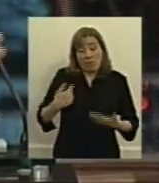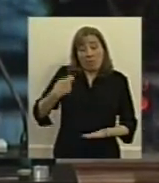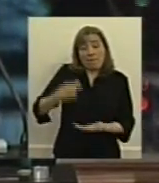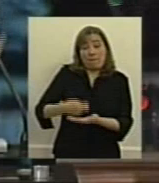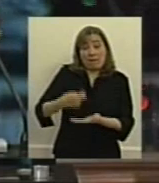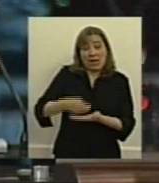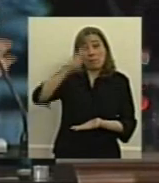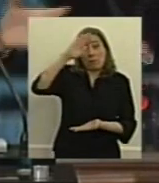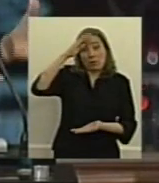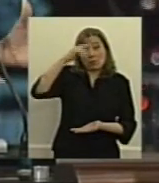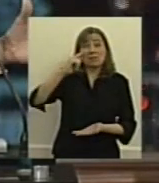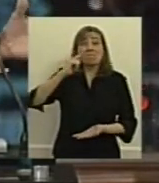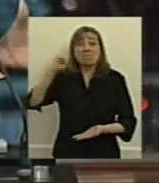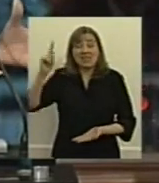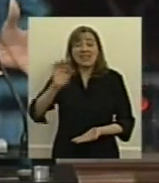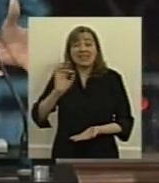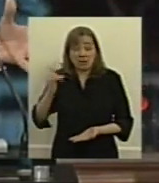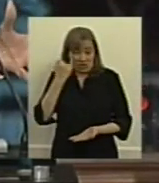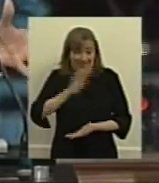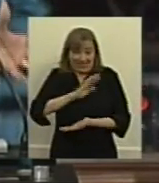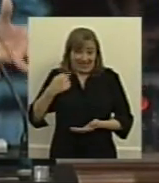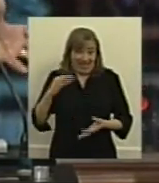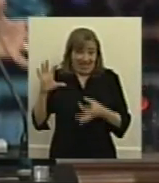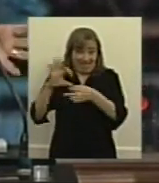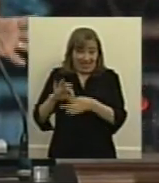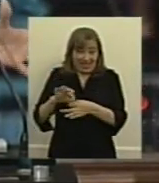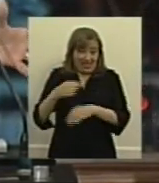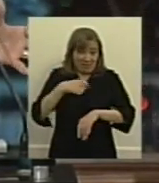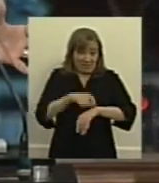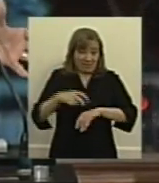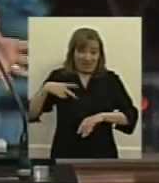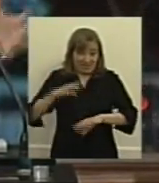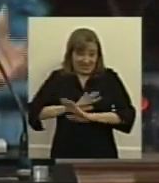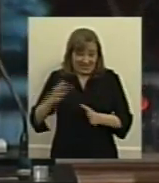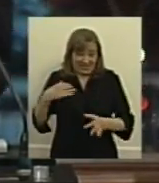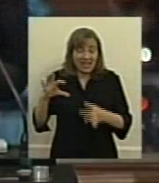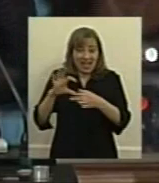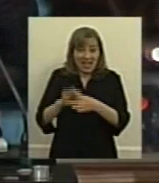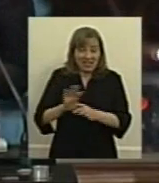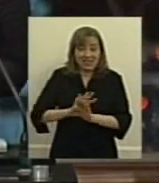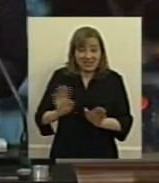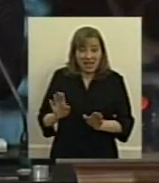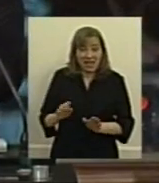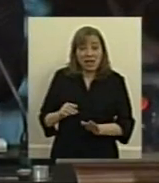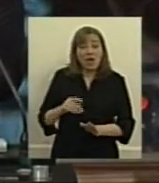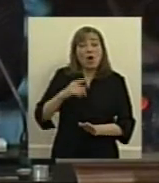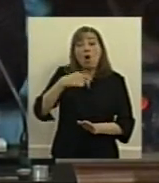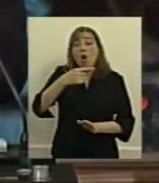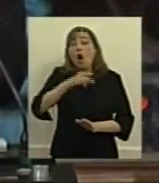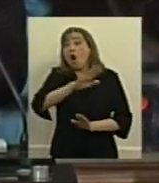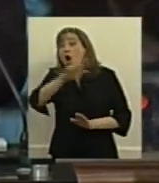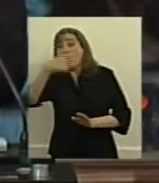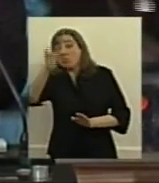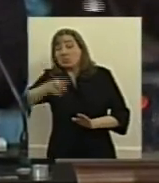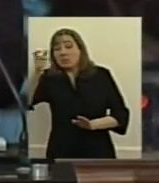pesos por mes las personas que ya pueden ya están afiliadas a la medicina prepaga y nadie va a poder por más que